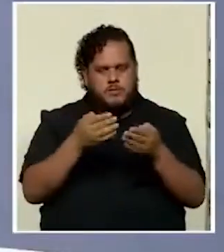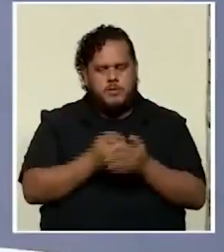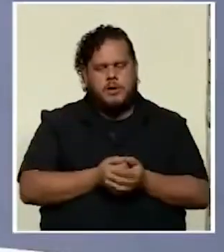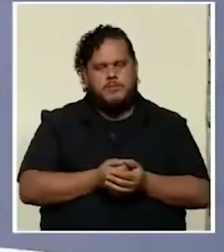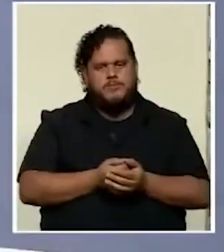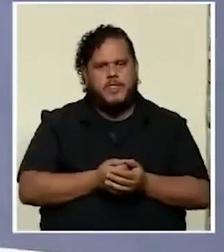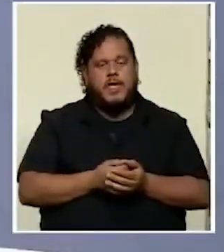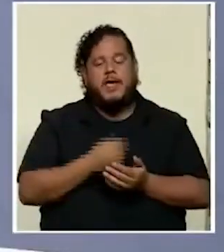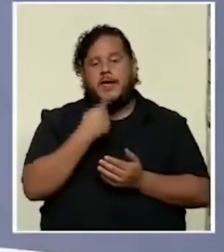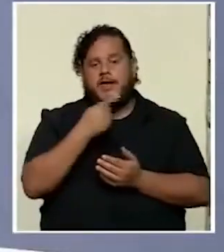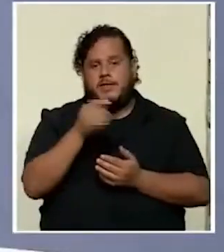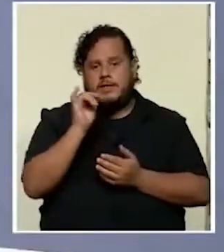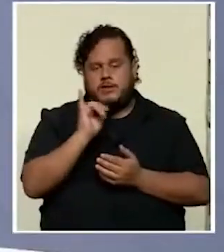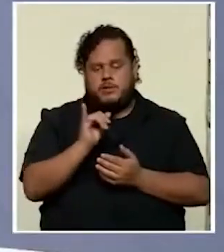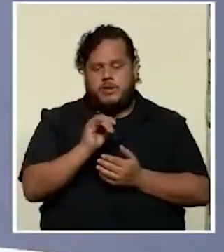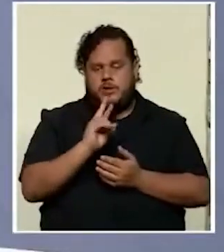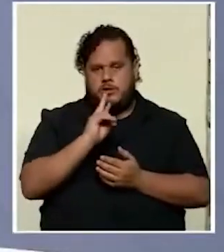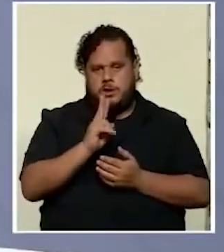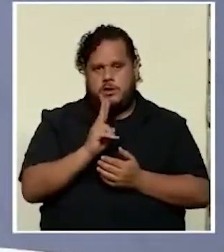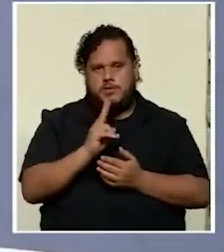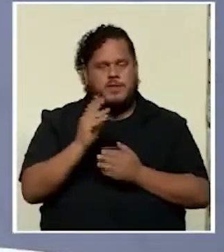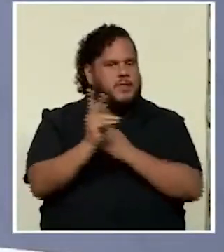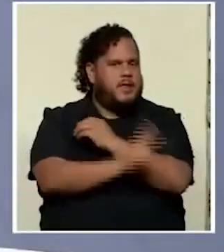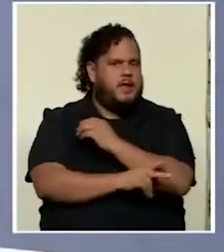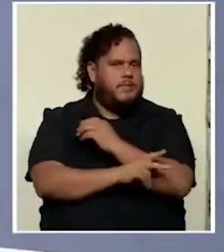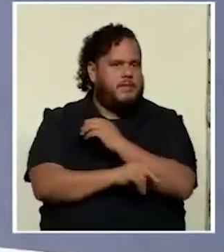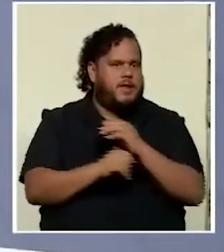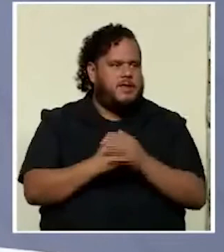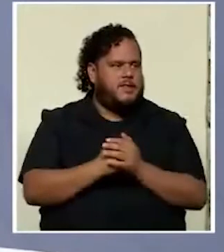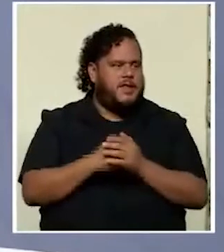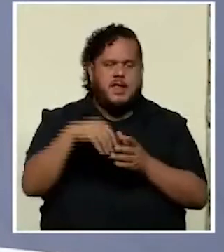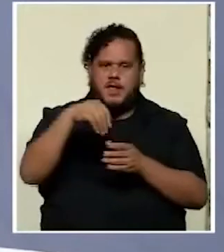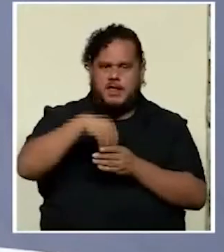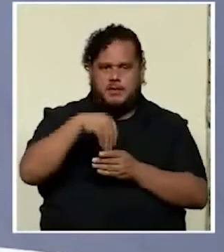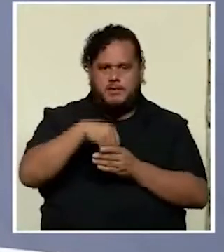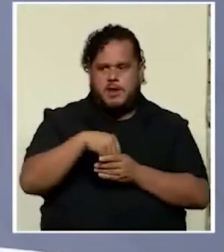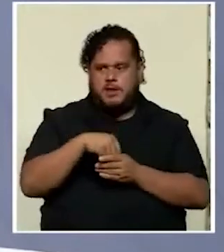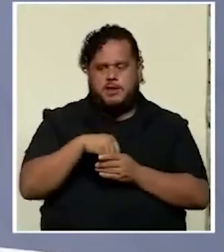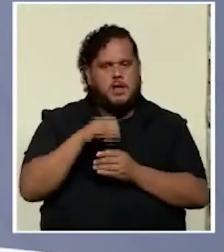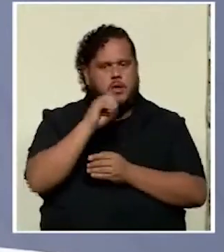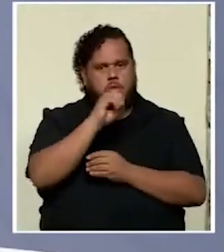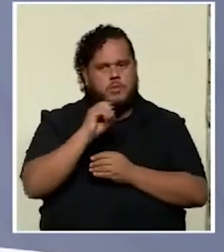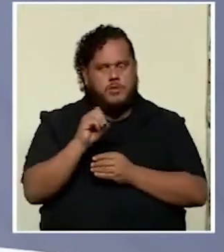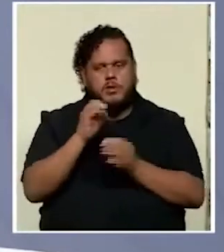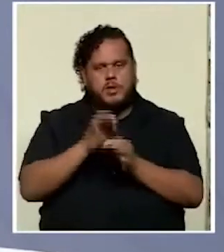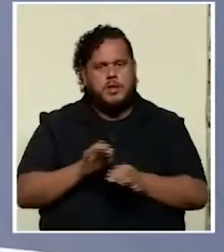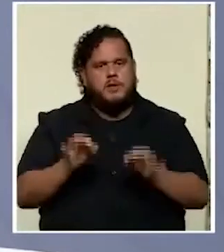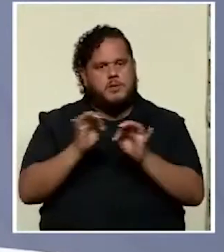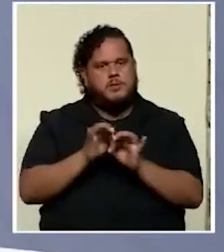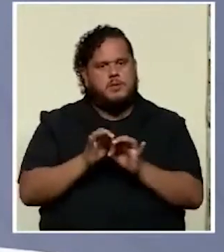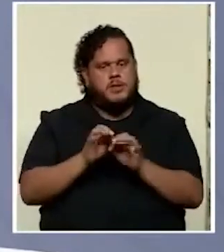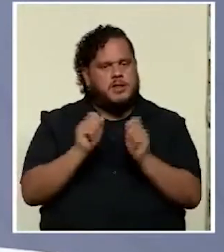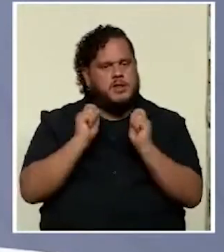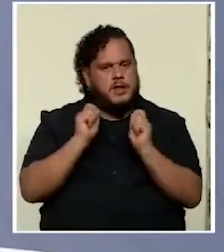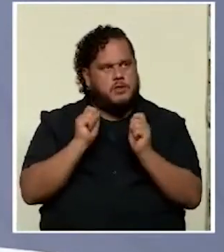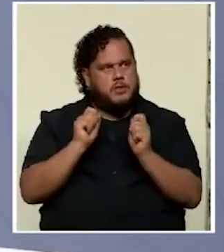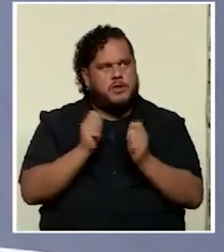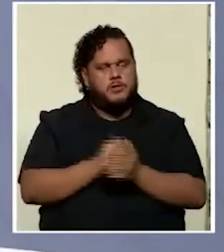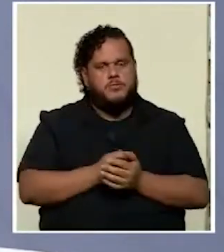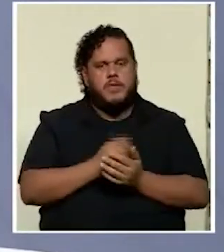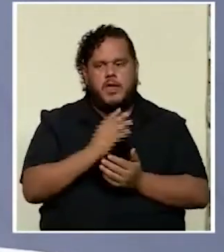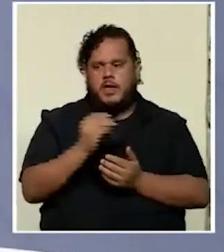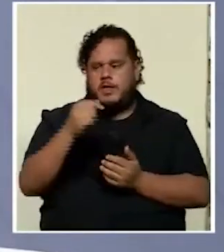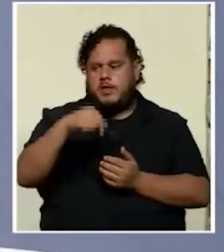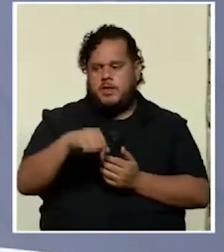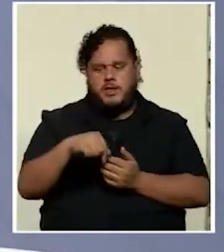dicho esto ciertamente el país invierte un porcentaje sustantivo en educación y